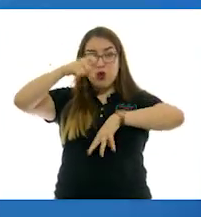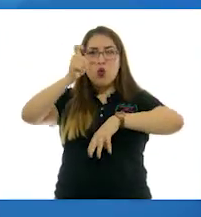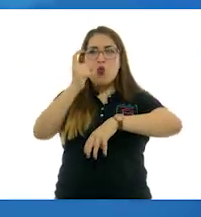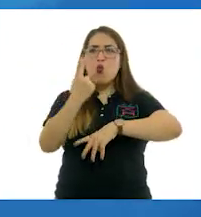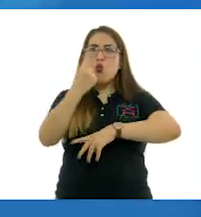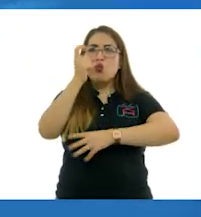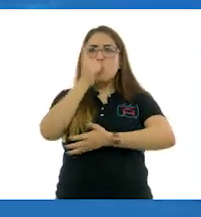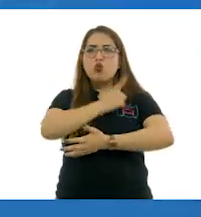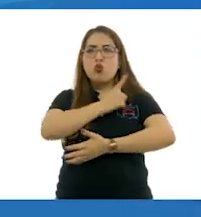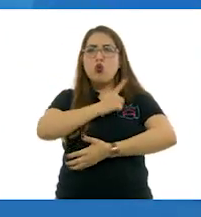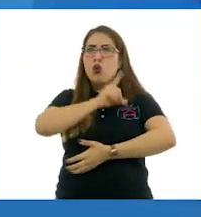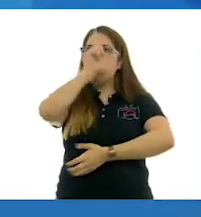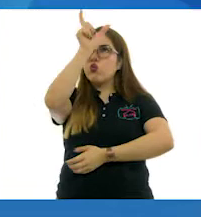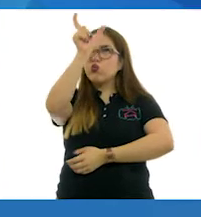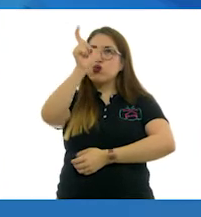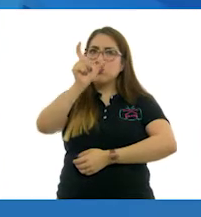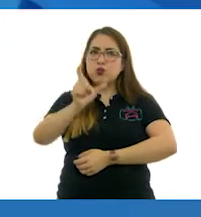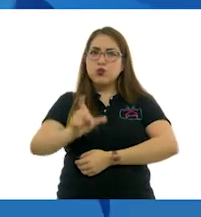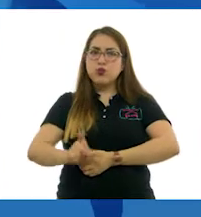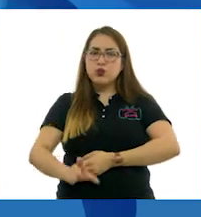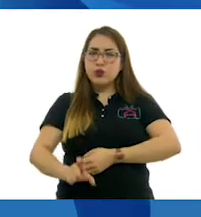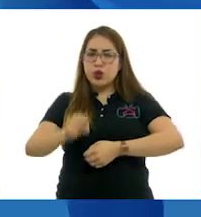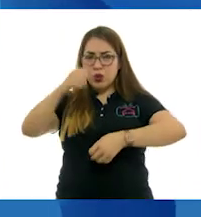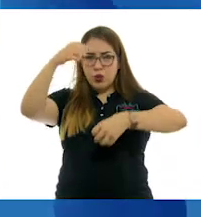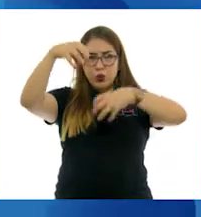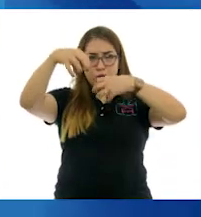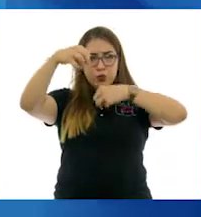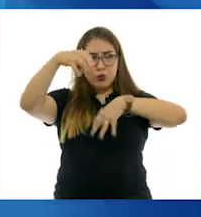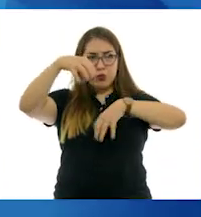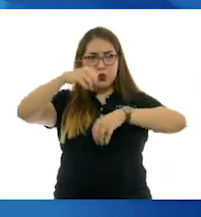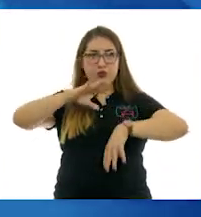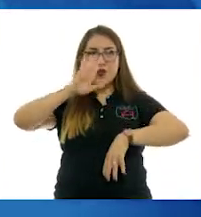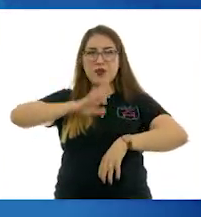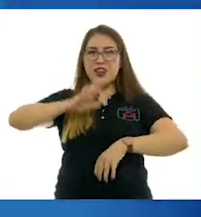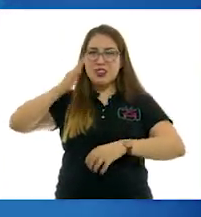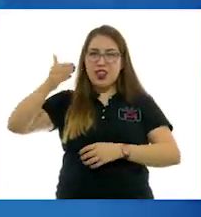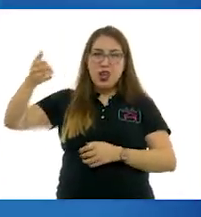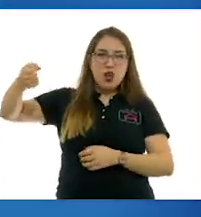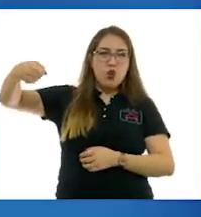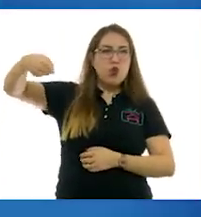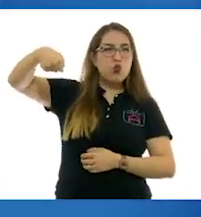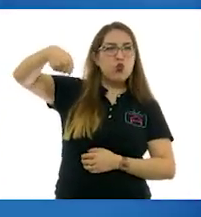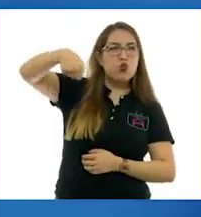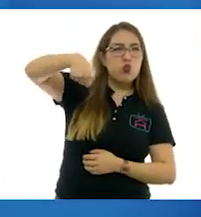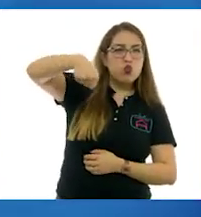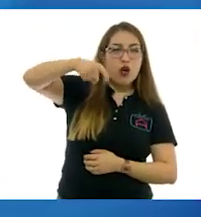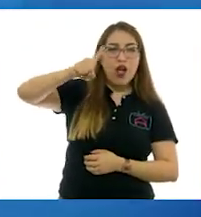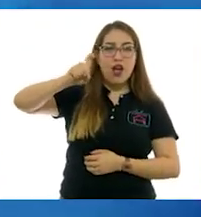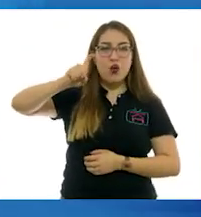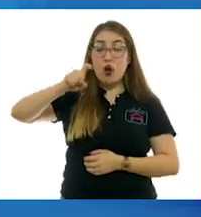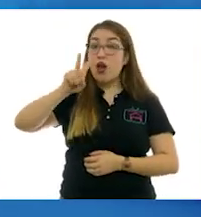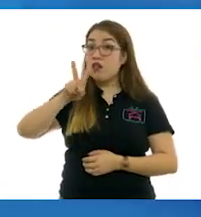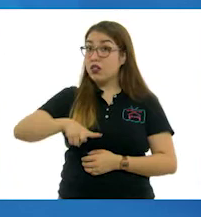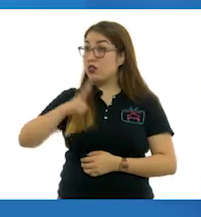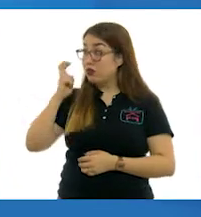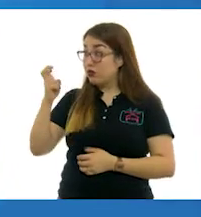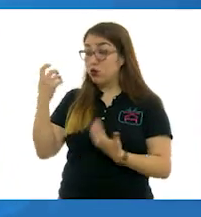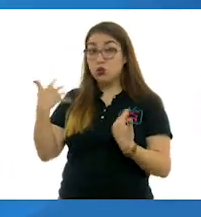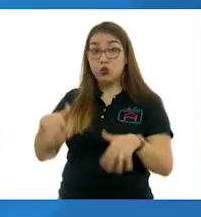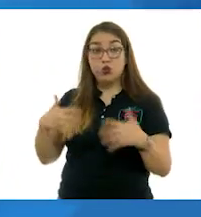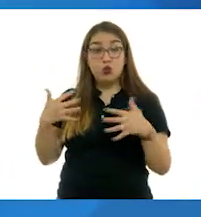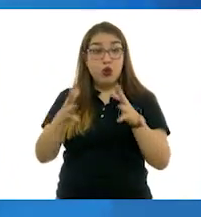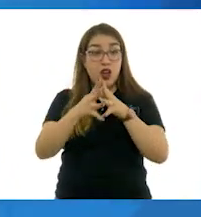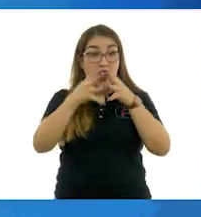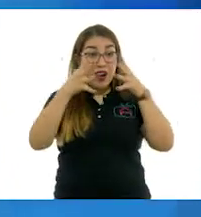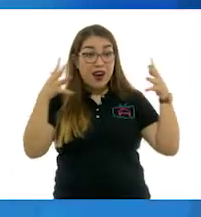tiene un pequeño goteo, pero hay una que pareciera una regadera, ¿verdad? Sí, exacto. Es un mundo muy fantástico, una